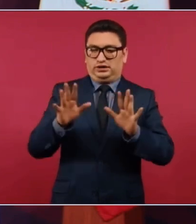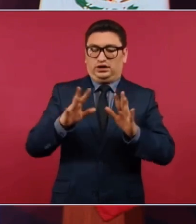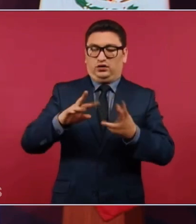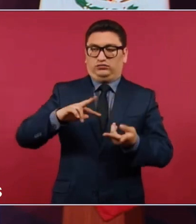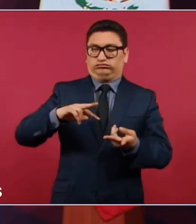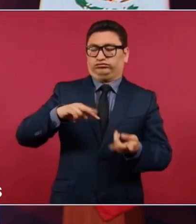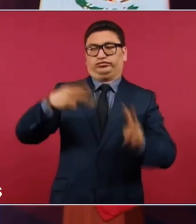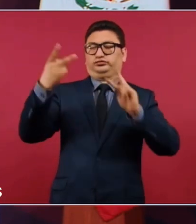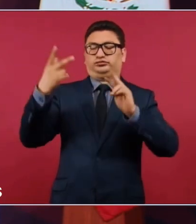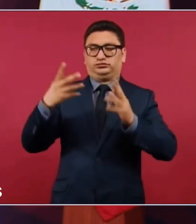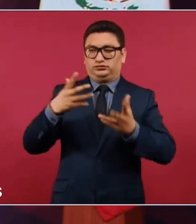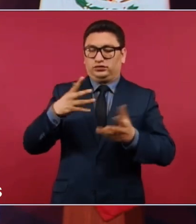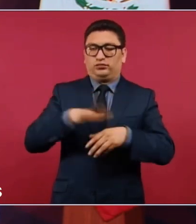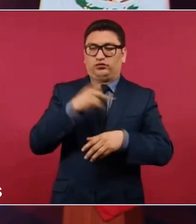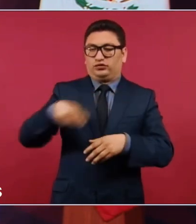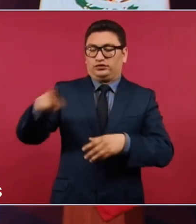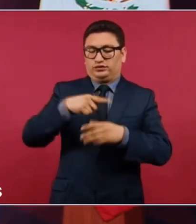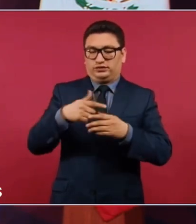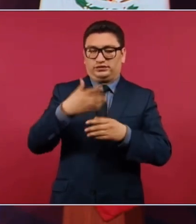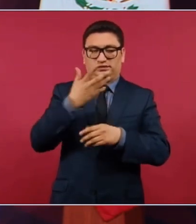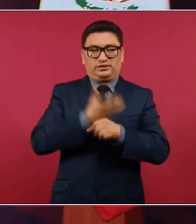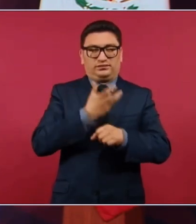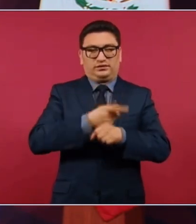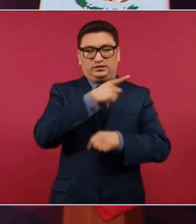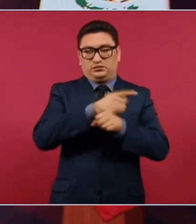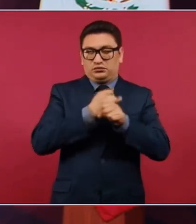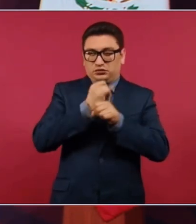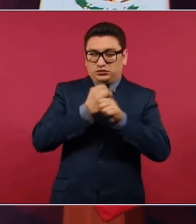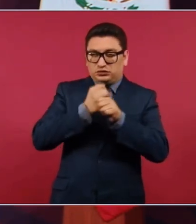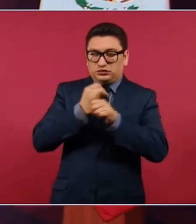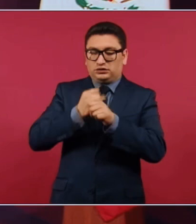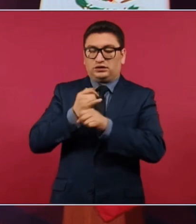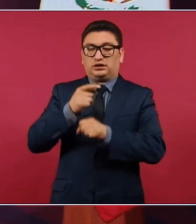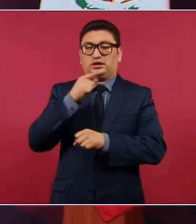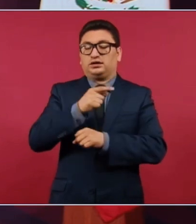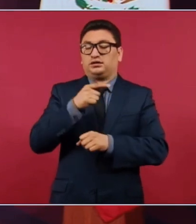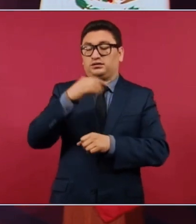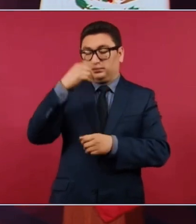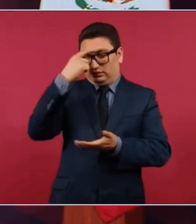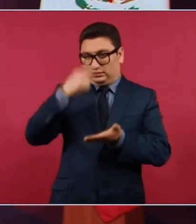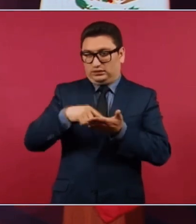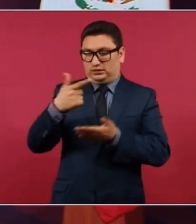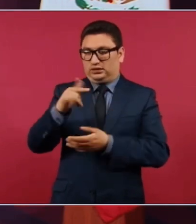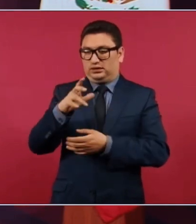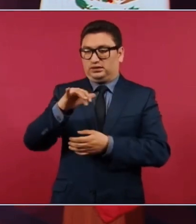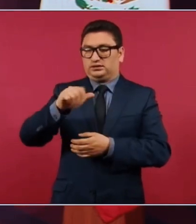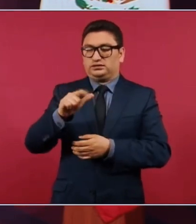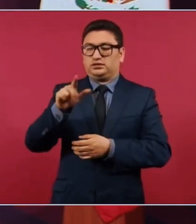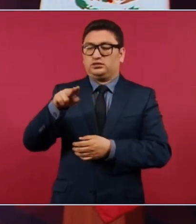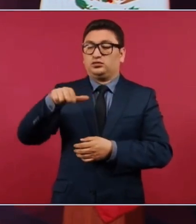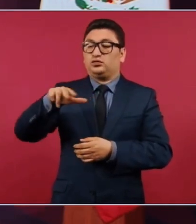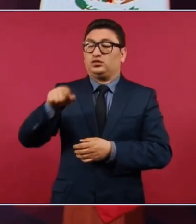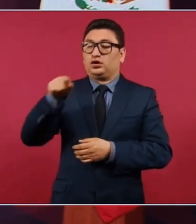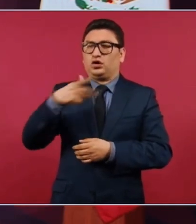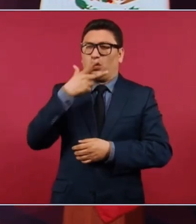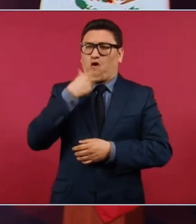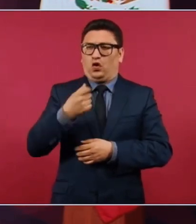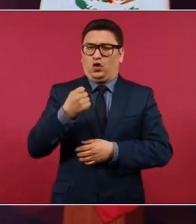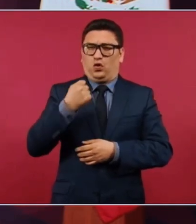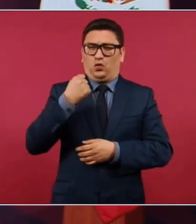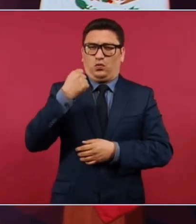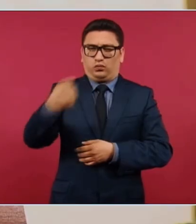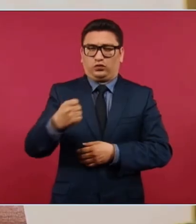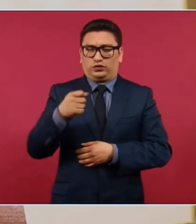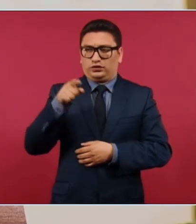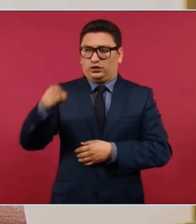monumental para las agencias de inteligencia estadounidenses que tenían en García Luna a su Golden Boy, a su Chico de Oro.